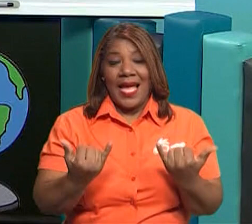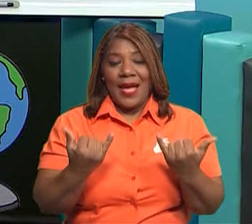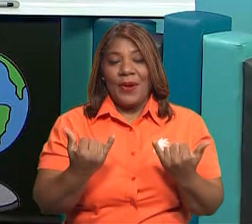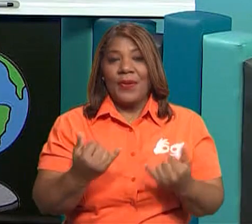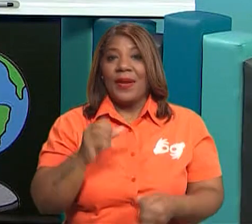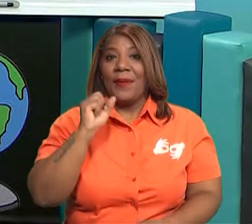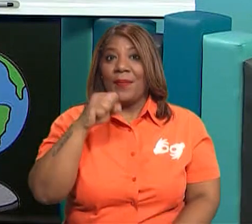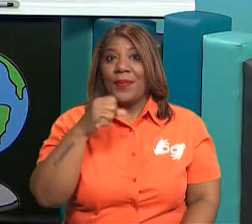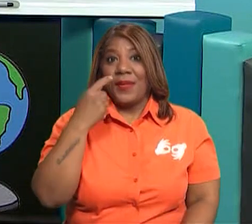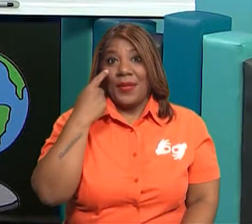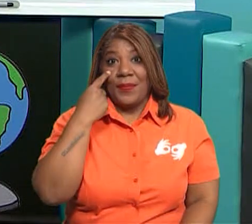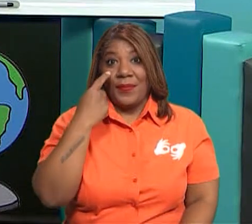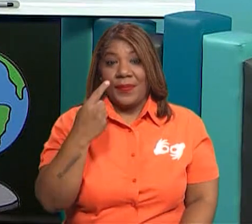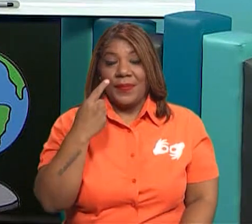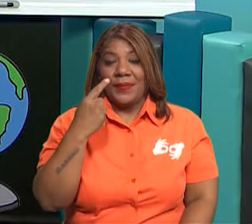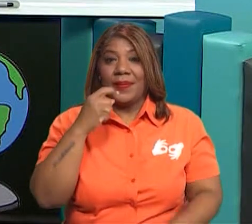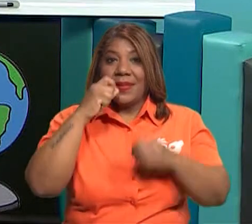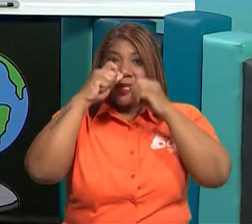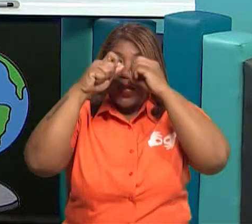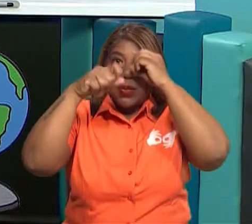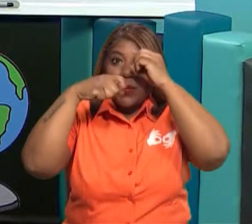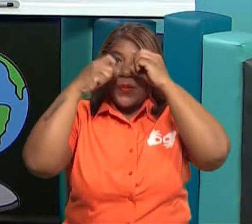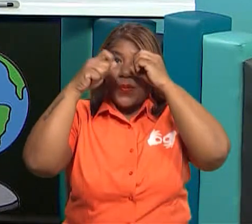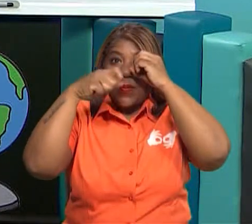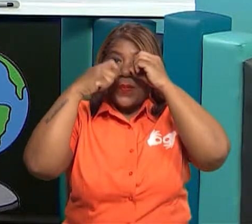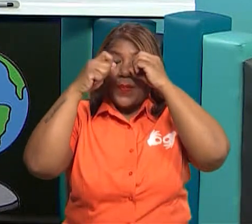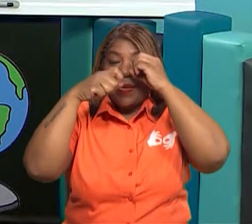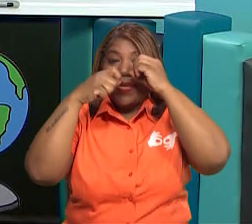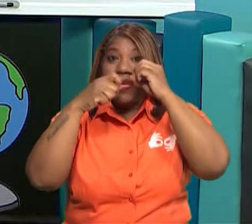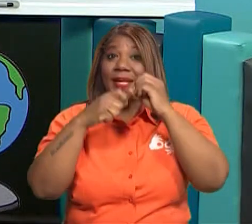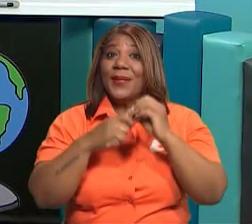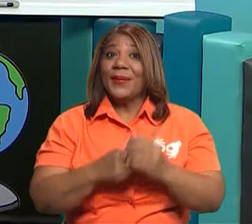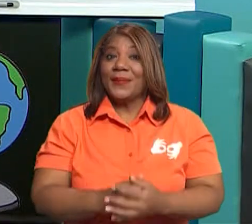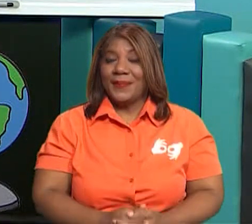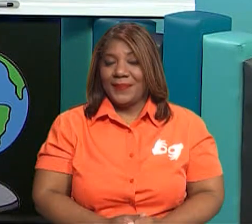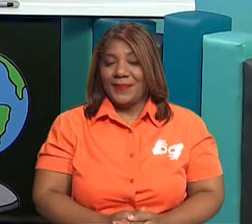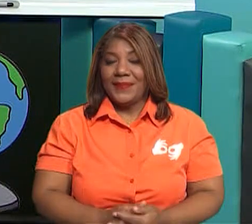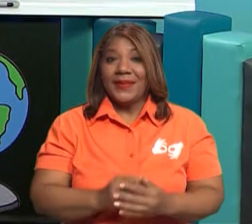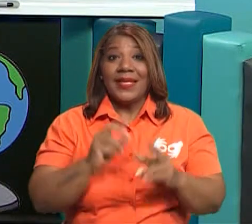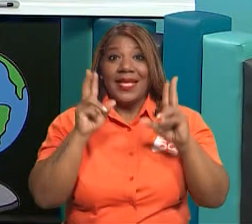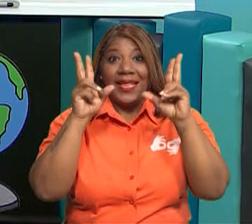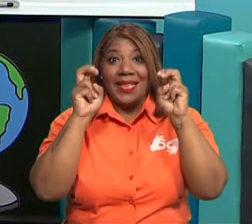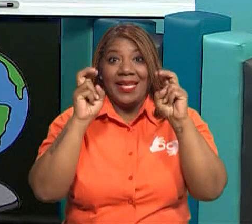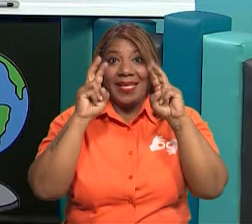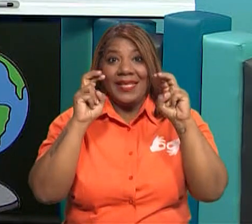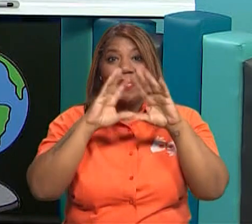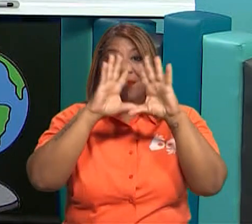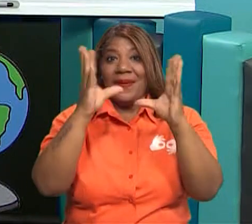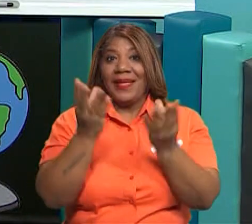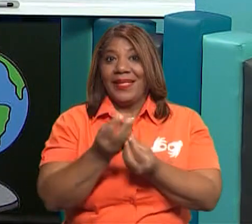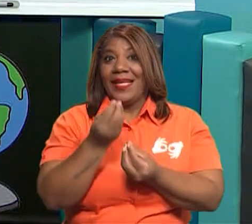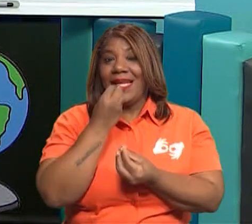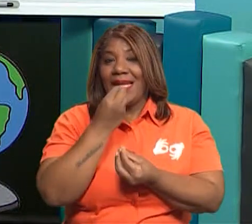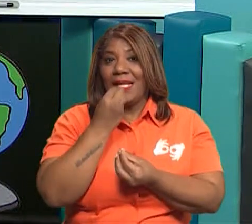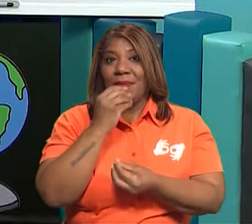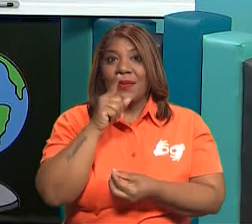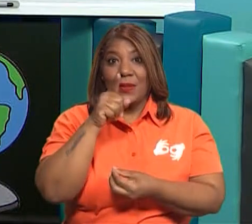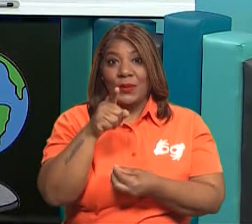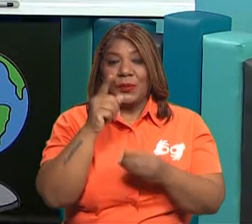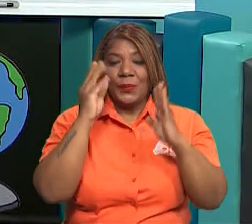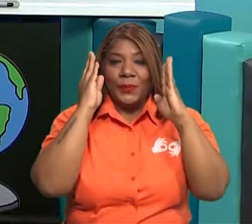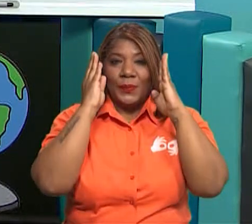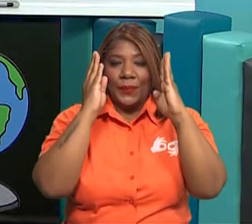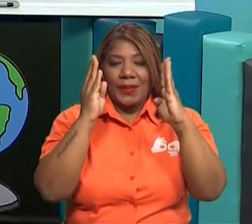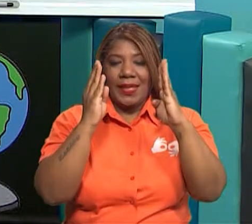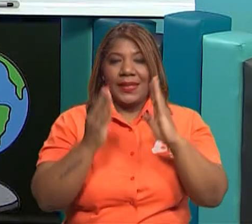con el recurso que tenemos nosotros de un video de la alimentación saludable para que tú pongas mucha